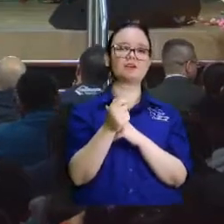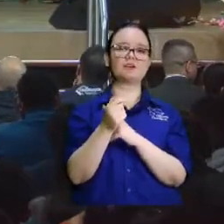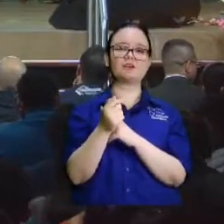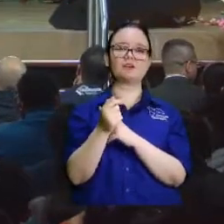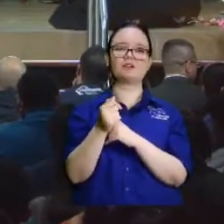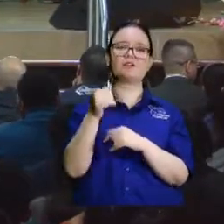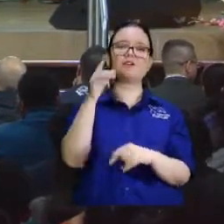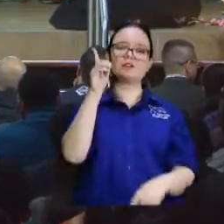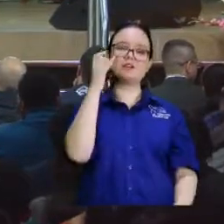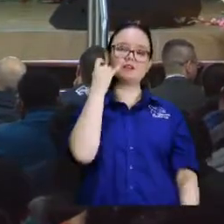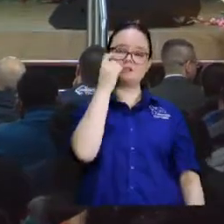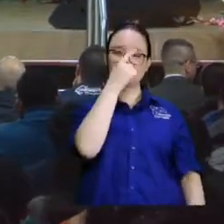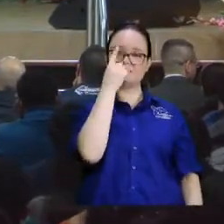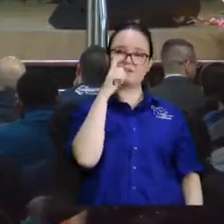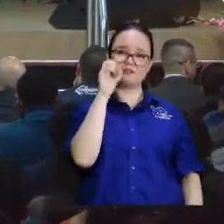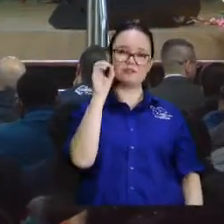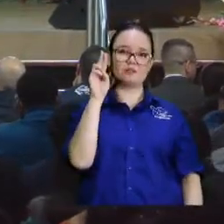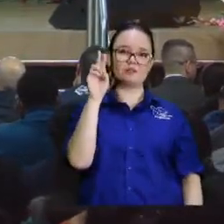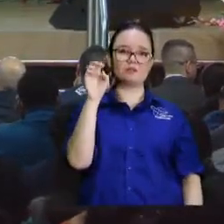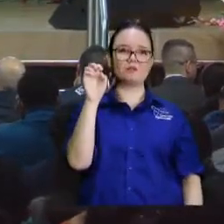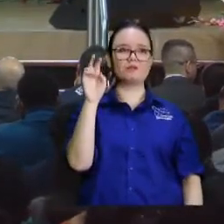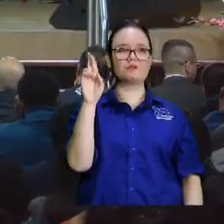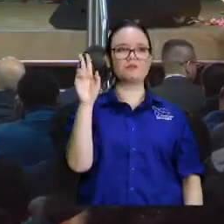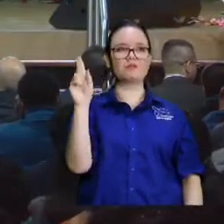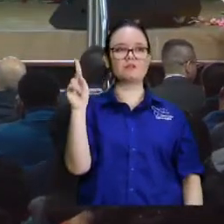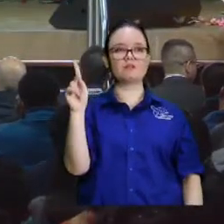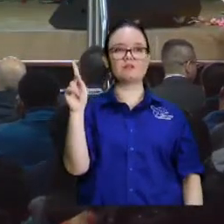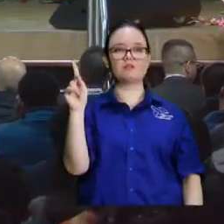Discovery ¿ah? ¿cuál?